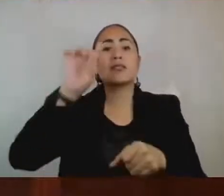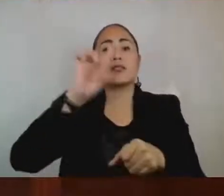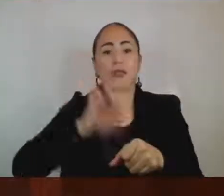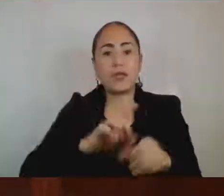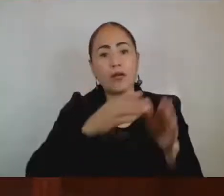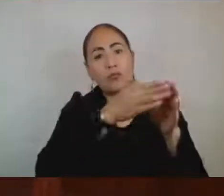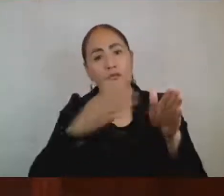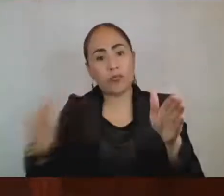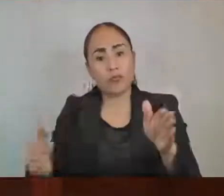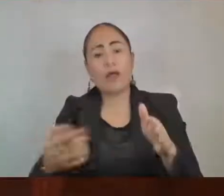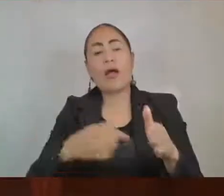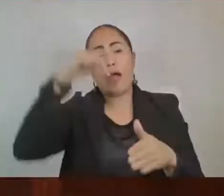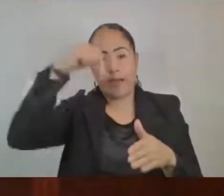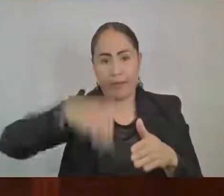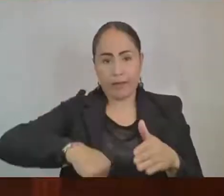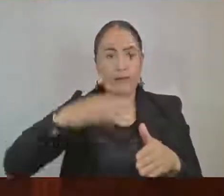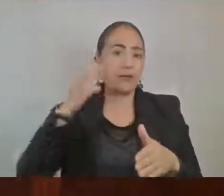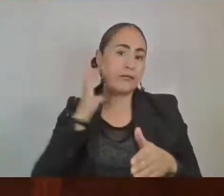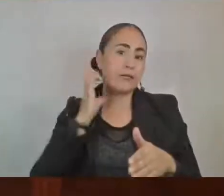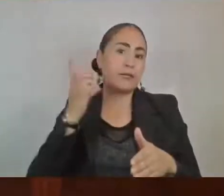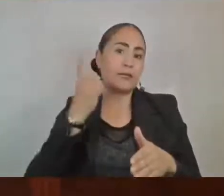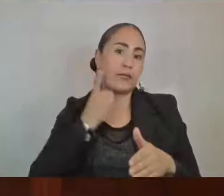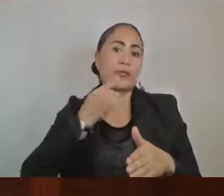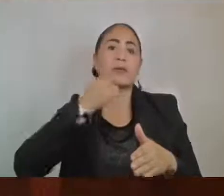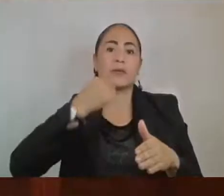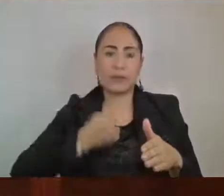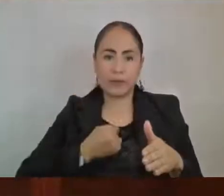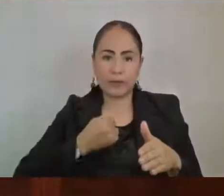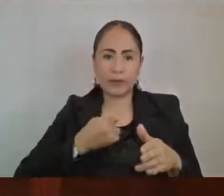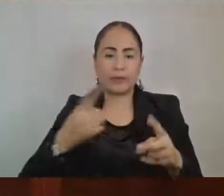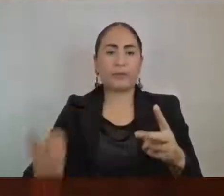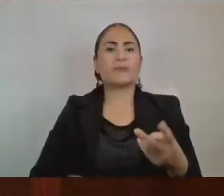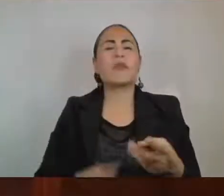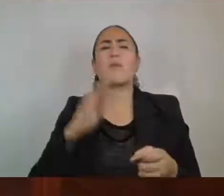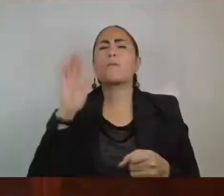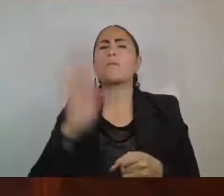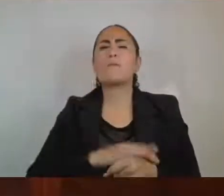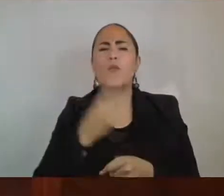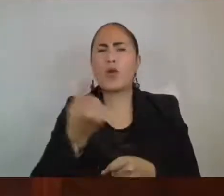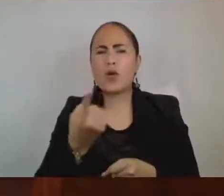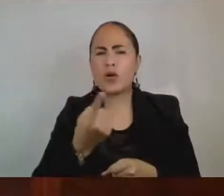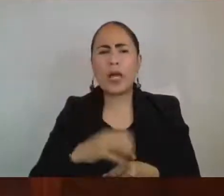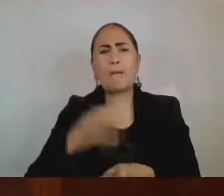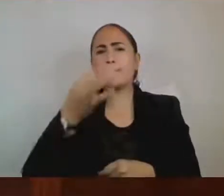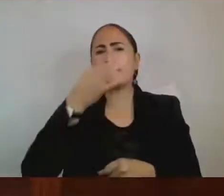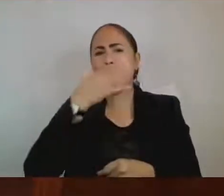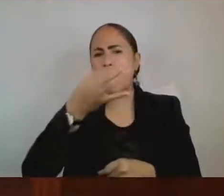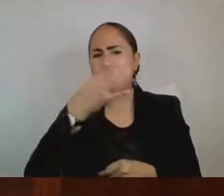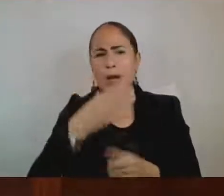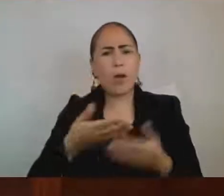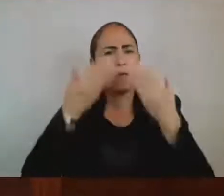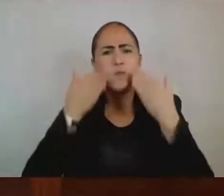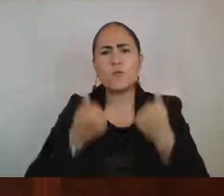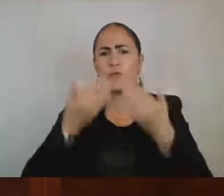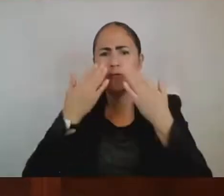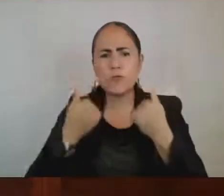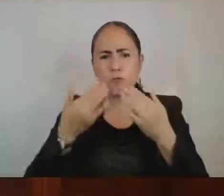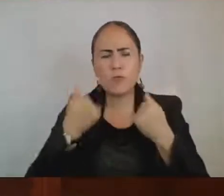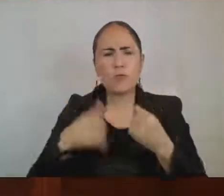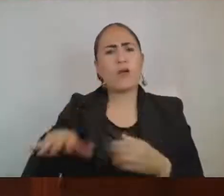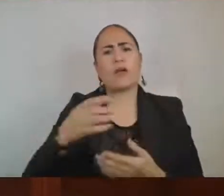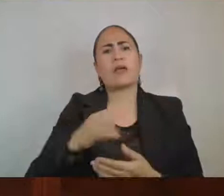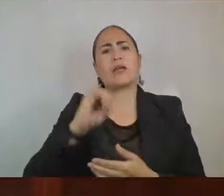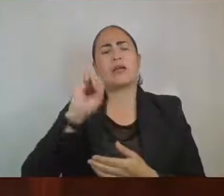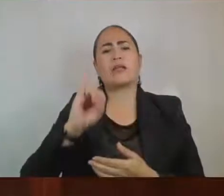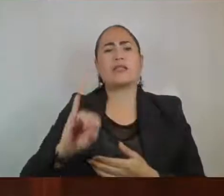soberanía. Dos, el motivo del desabasto de medicamentos que existe dentro del Instituto a su cargo.